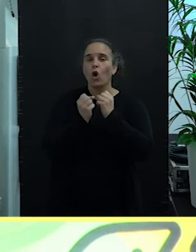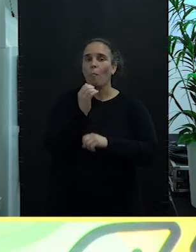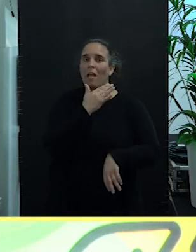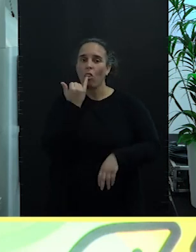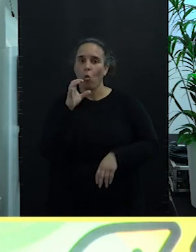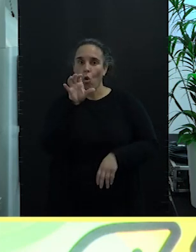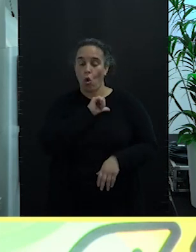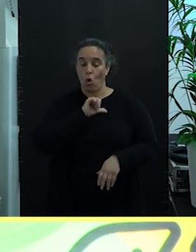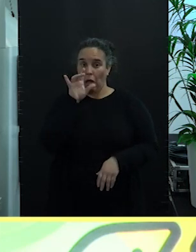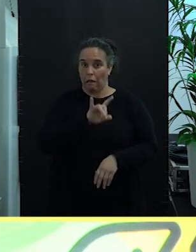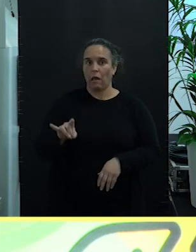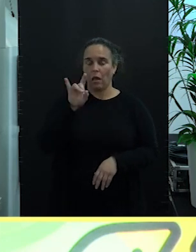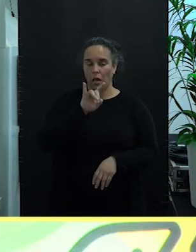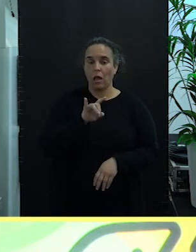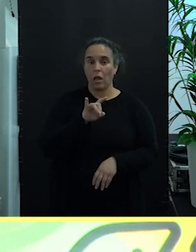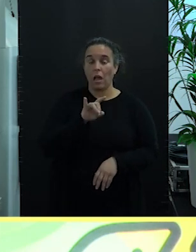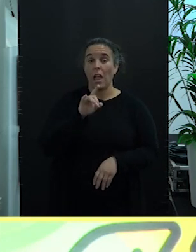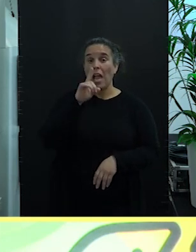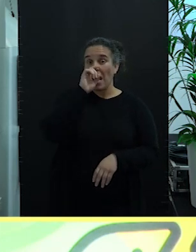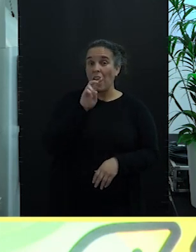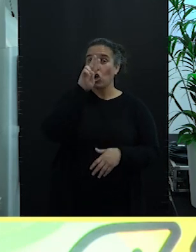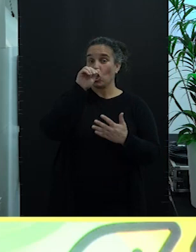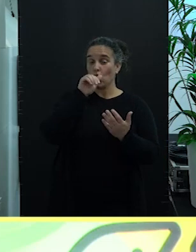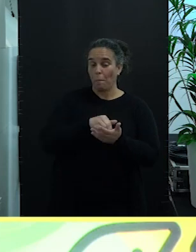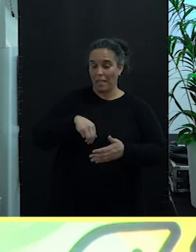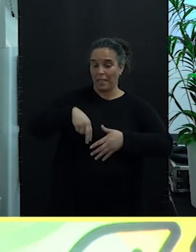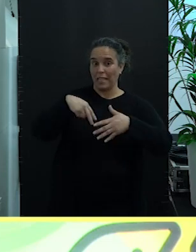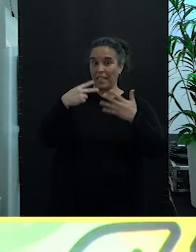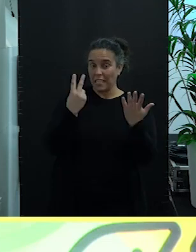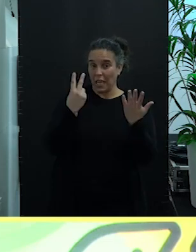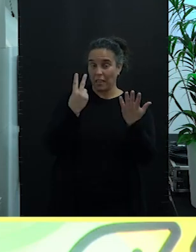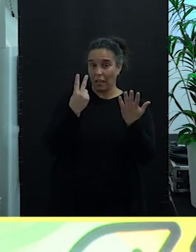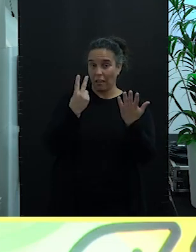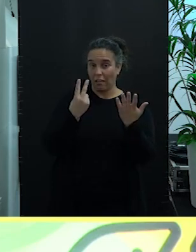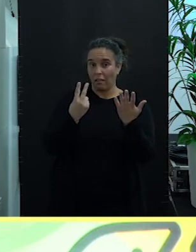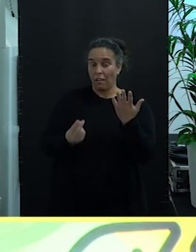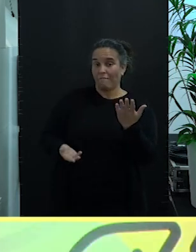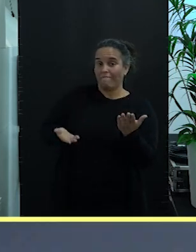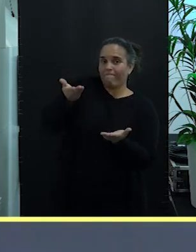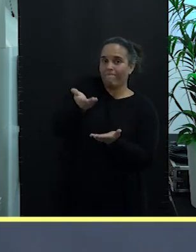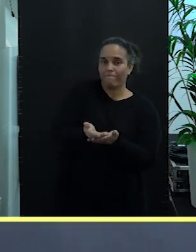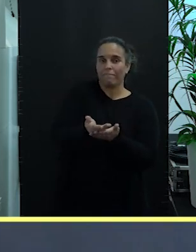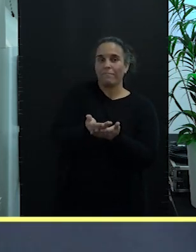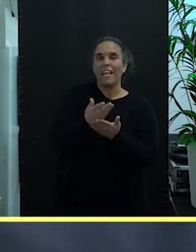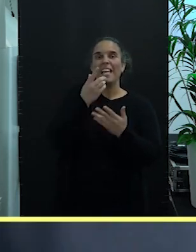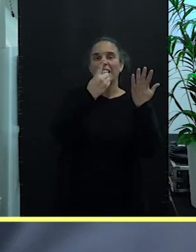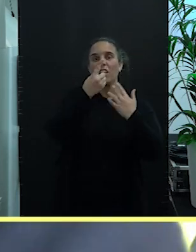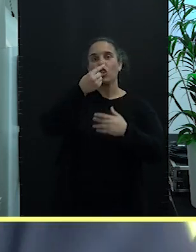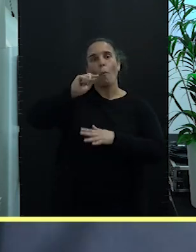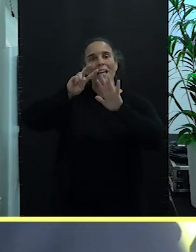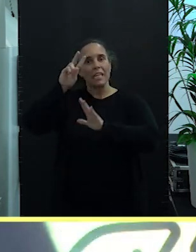comunidad contribuyó en el año 2017 al 6,7%